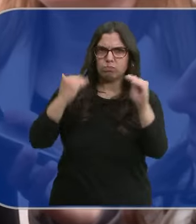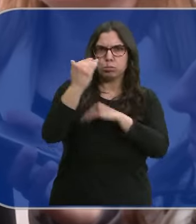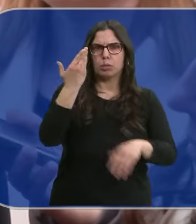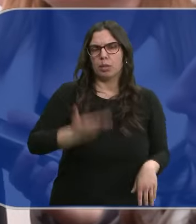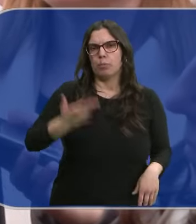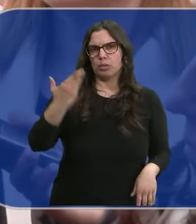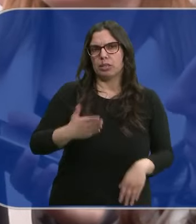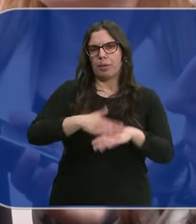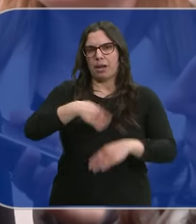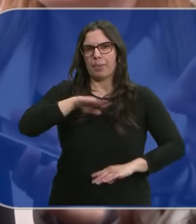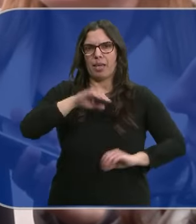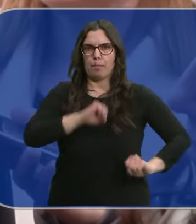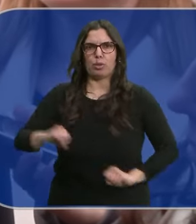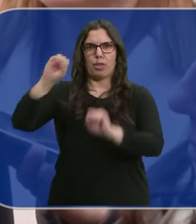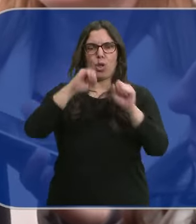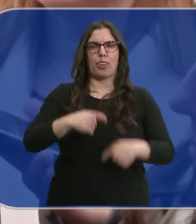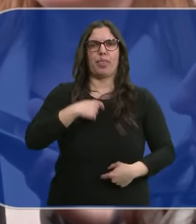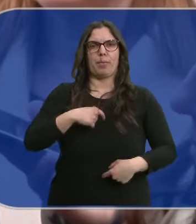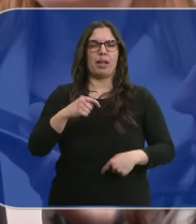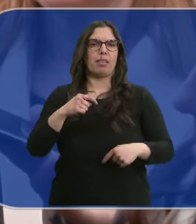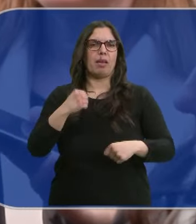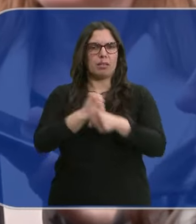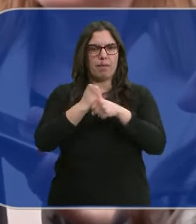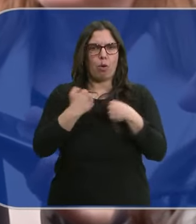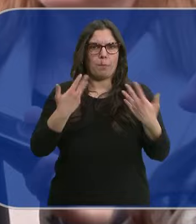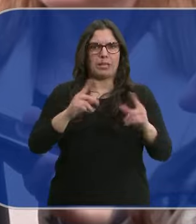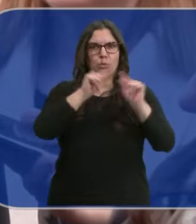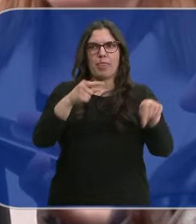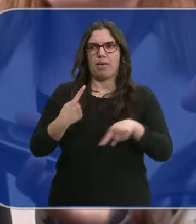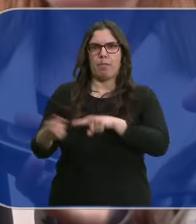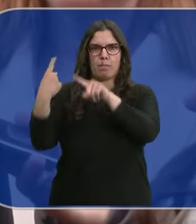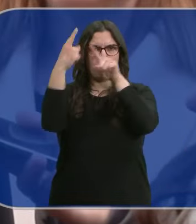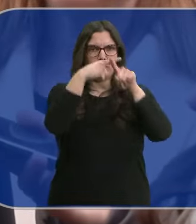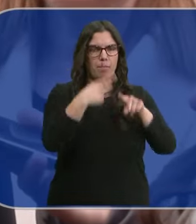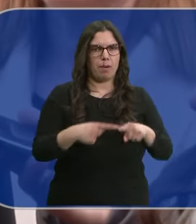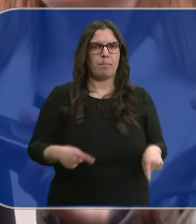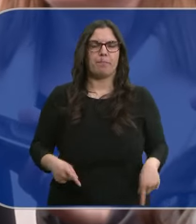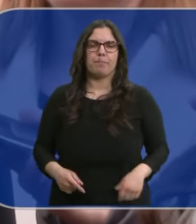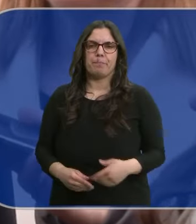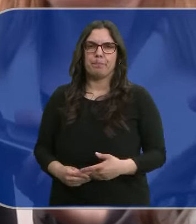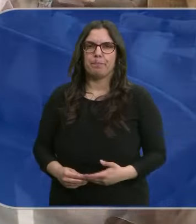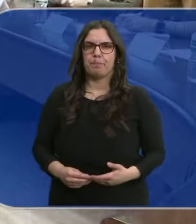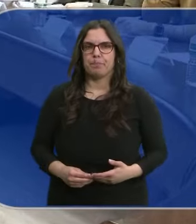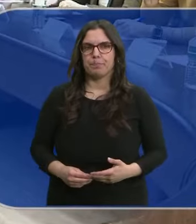relevante en las capacidades de protección civil de las distintas provincias donde van a ir dirigidos.